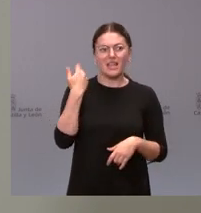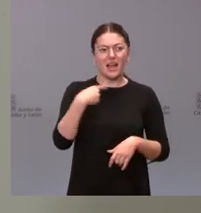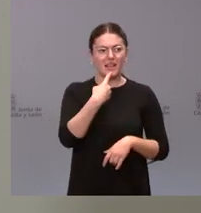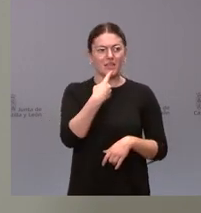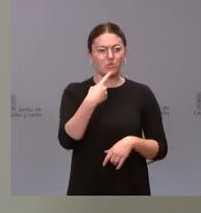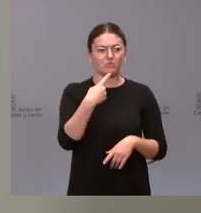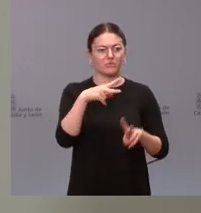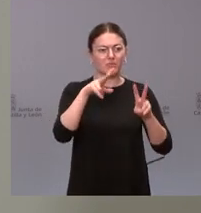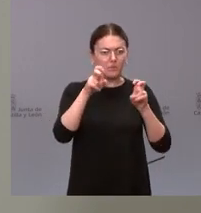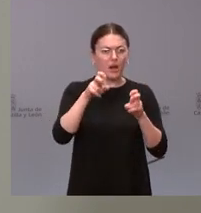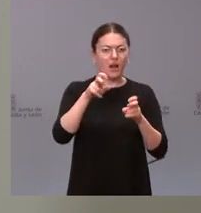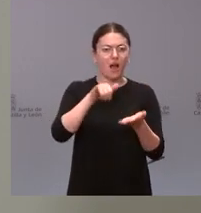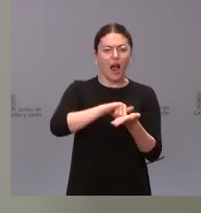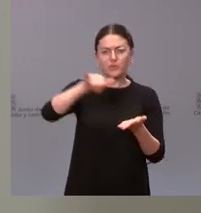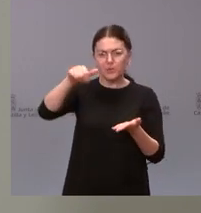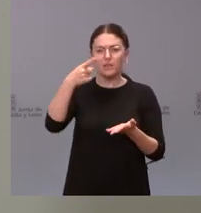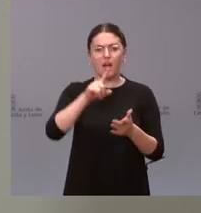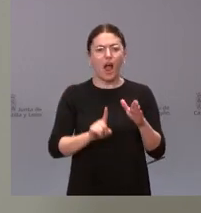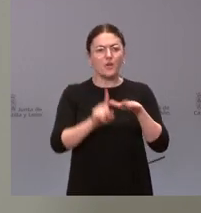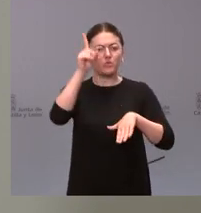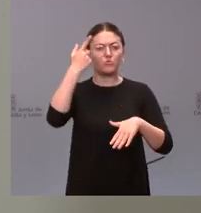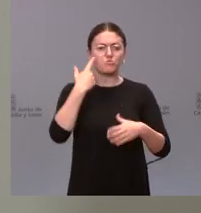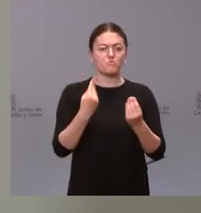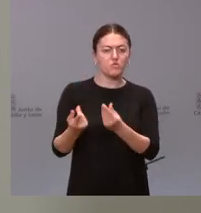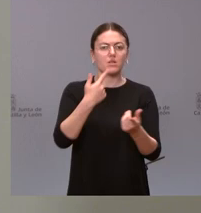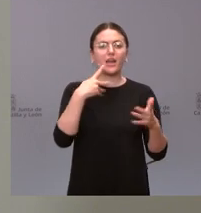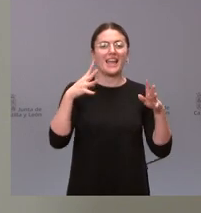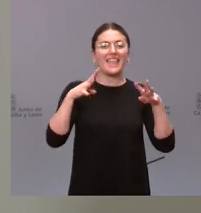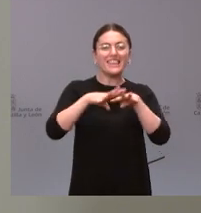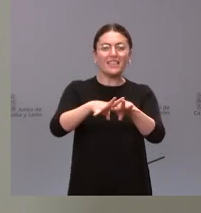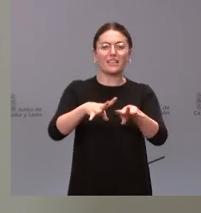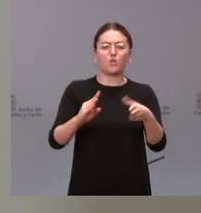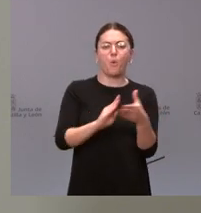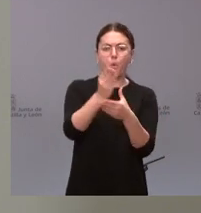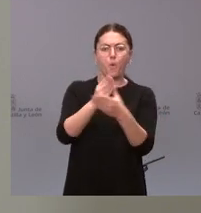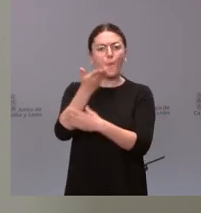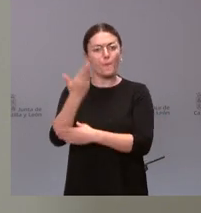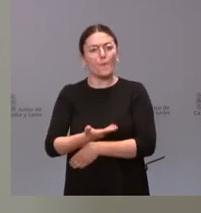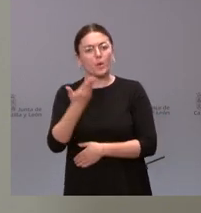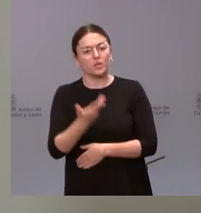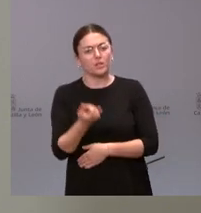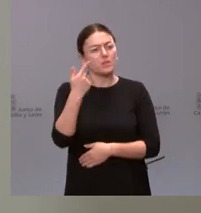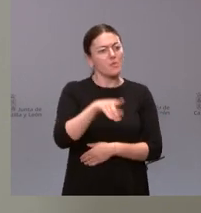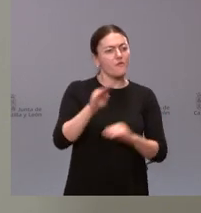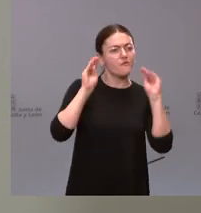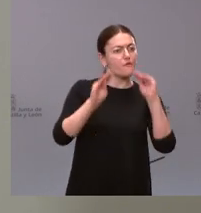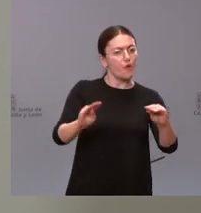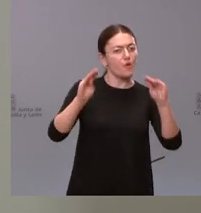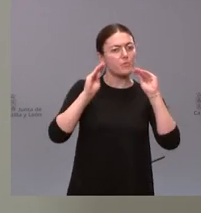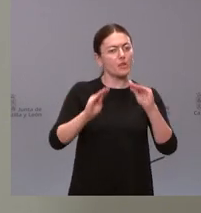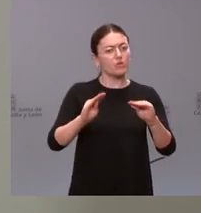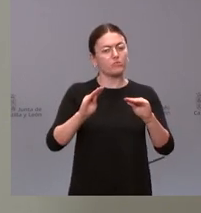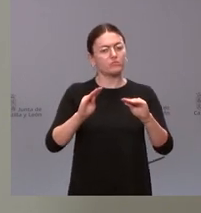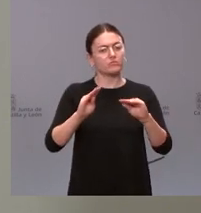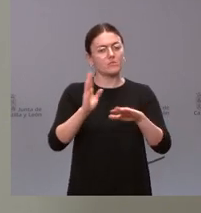aeronáutico son muchas un tejido productivo muy relevante una formación y cualificación de